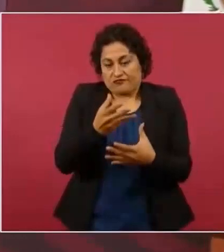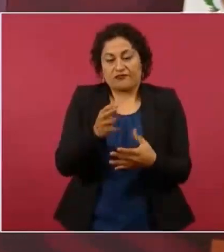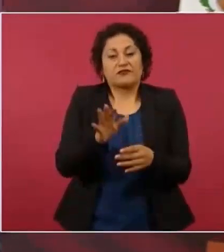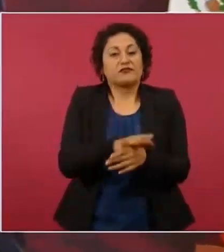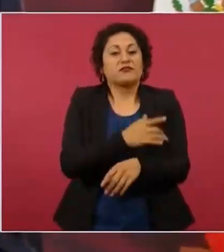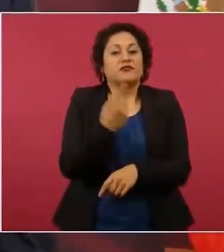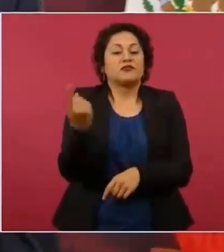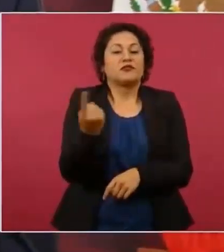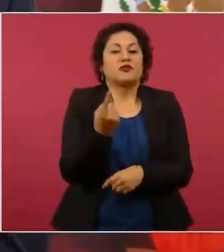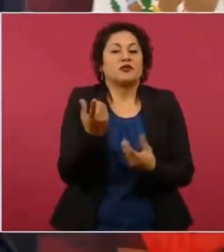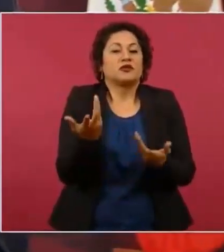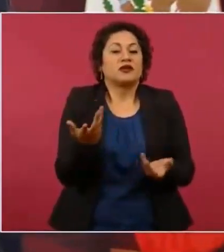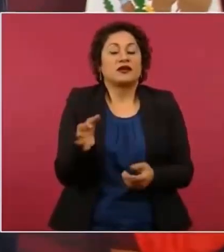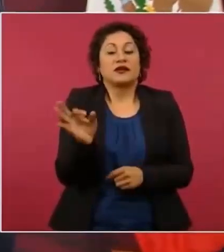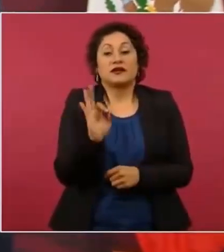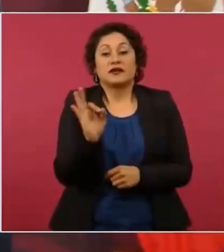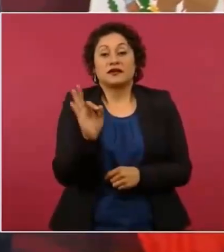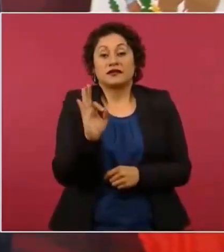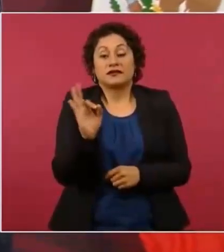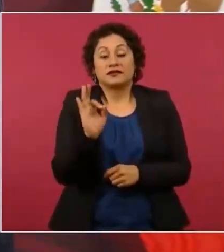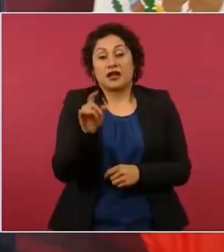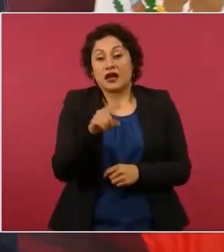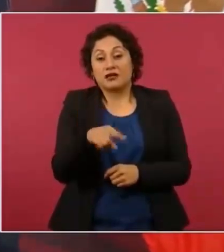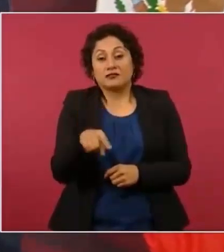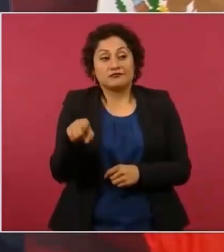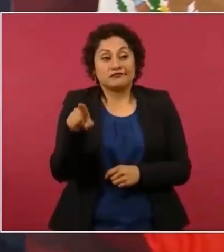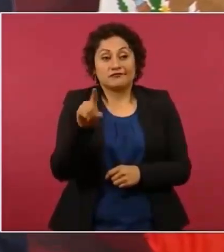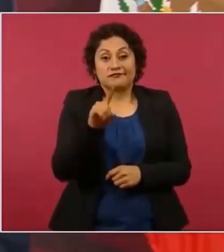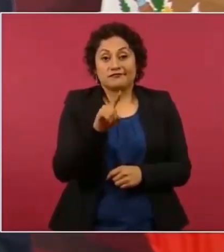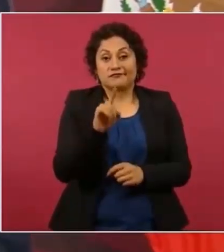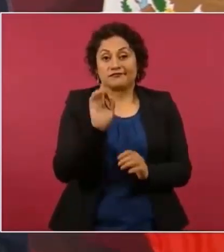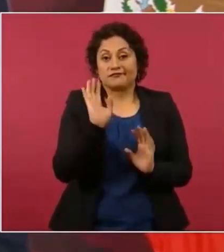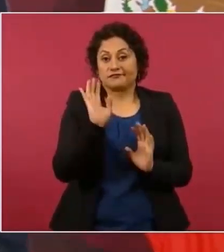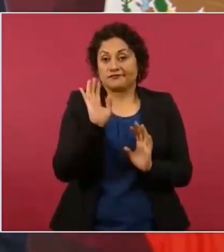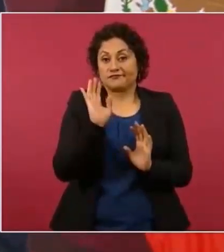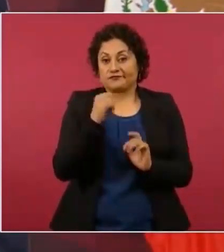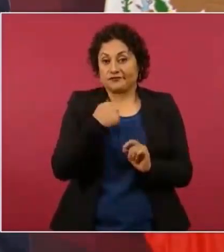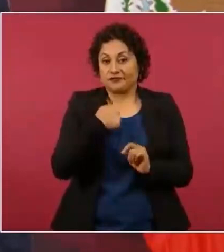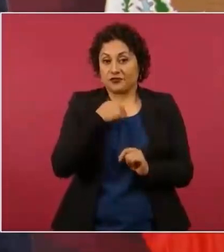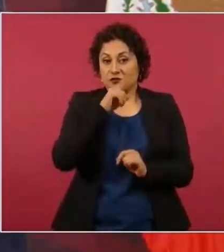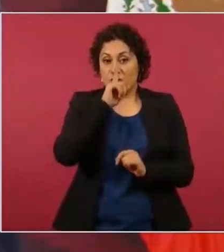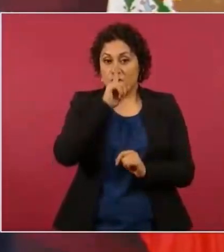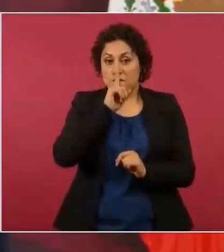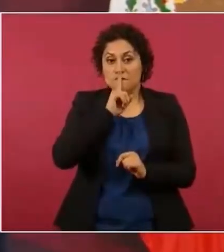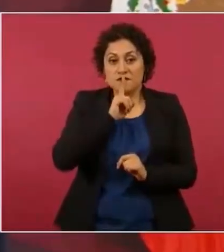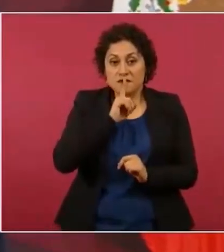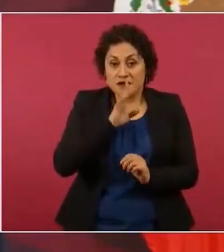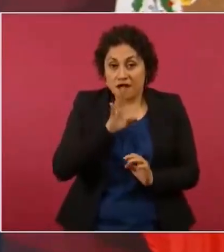no es cierto y yo mañana digo,